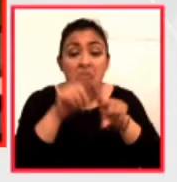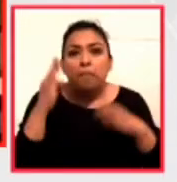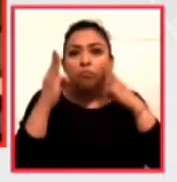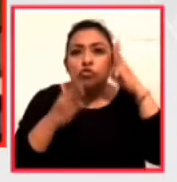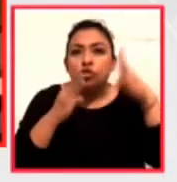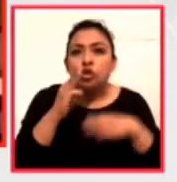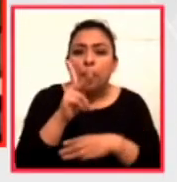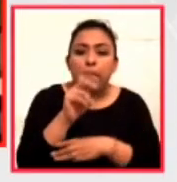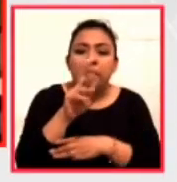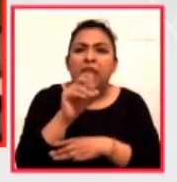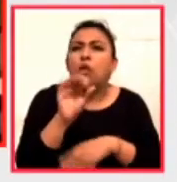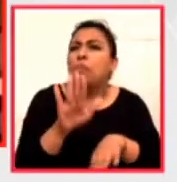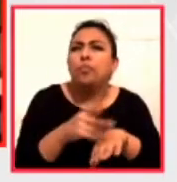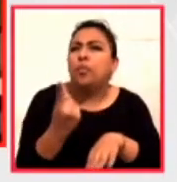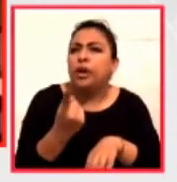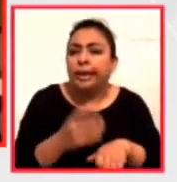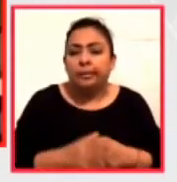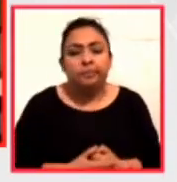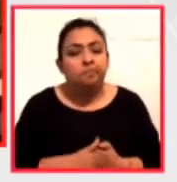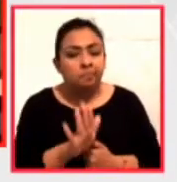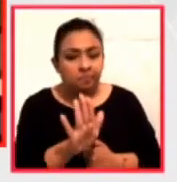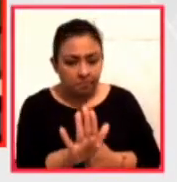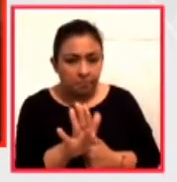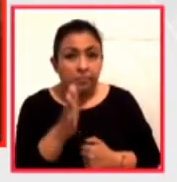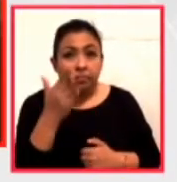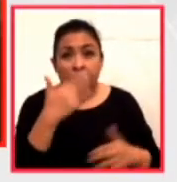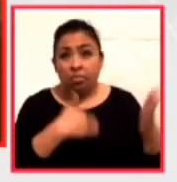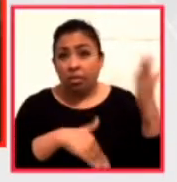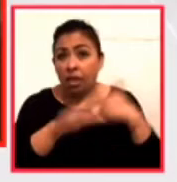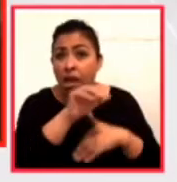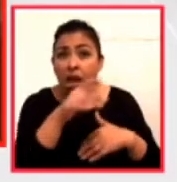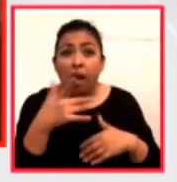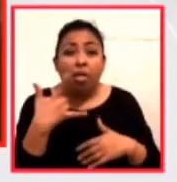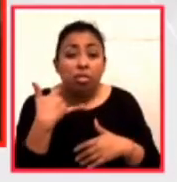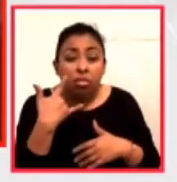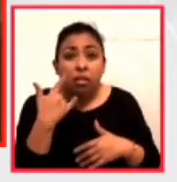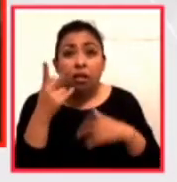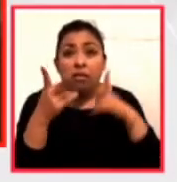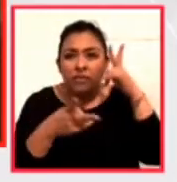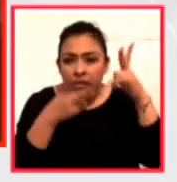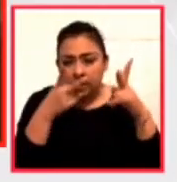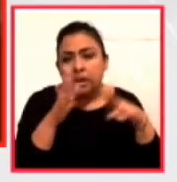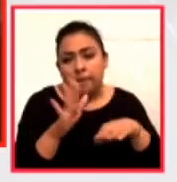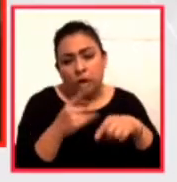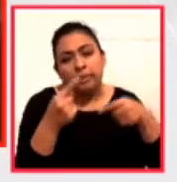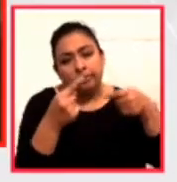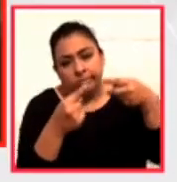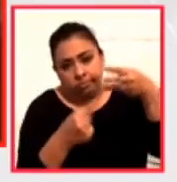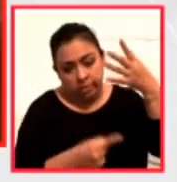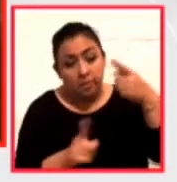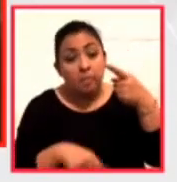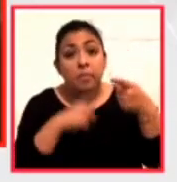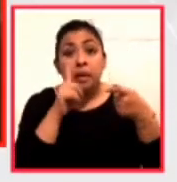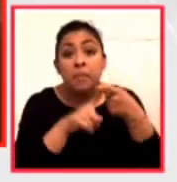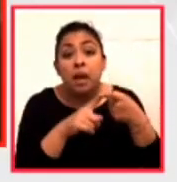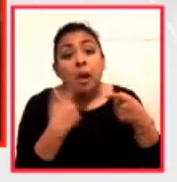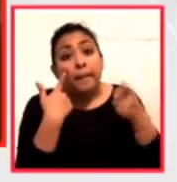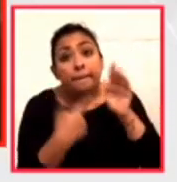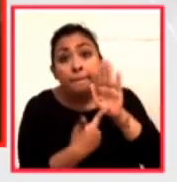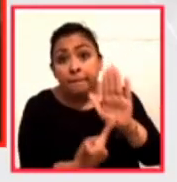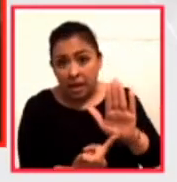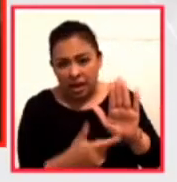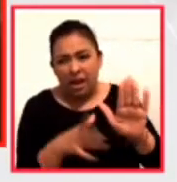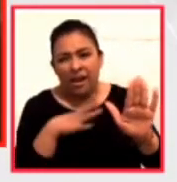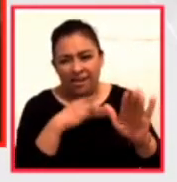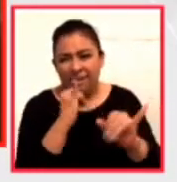Prado? El éxito en el récord de visita se debe a varios factores. Primero es que la oferta disponible mediante su